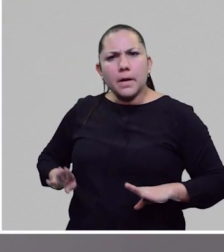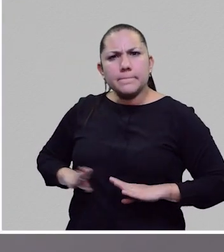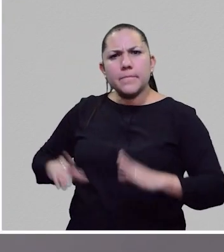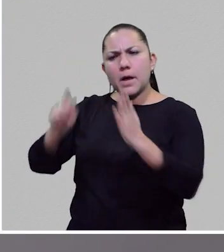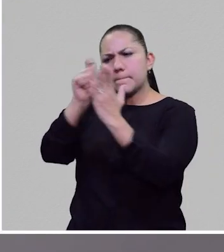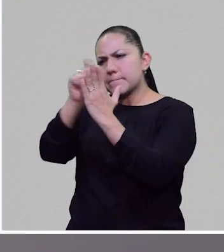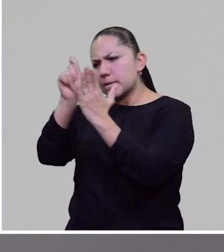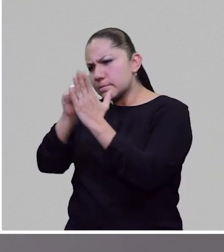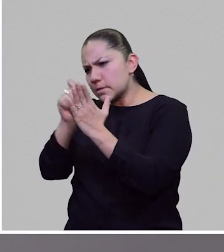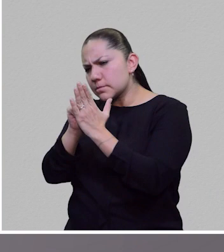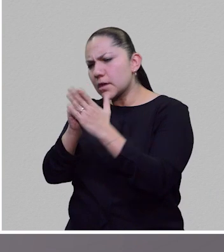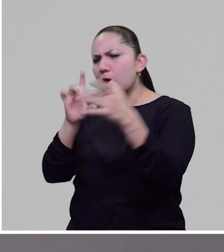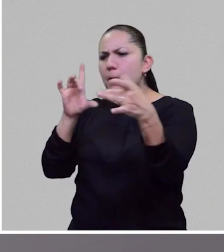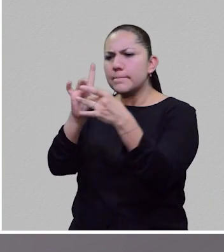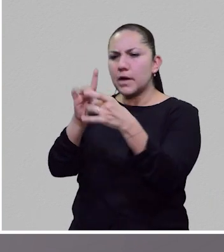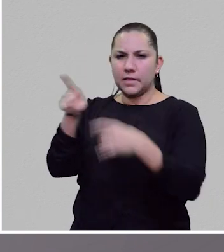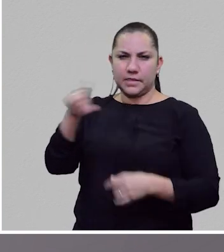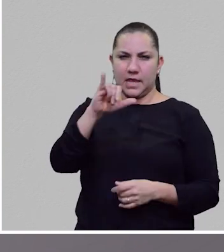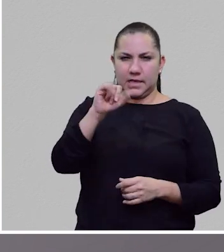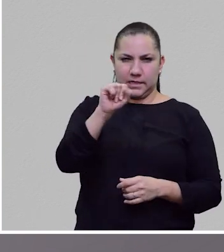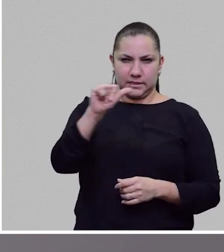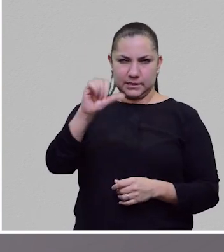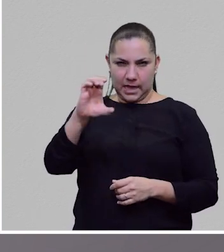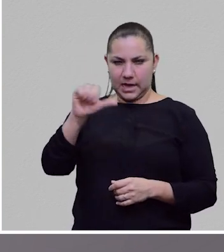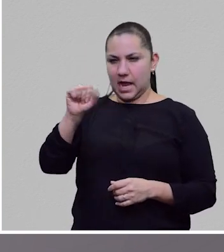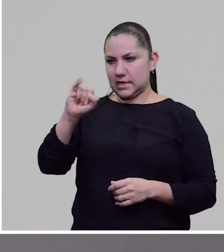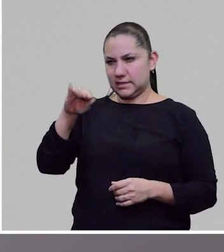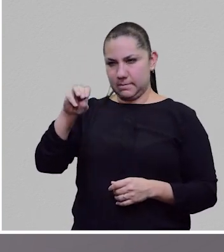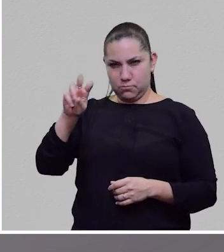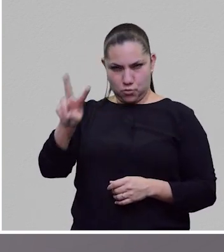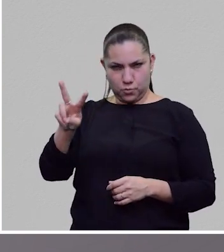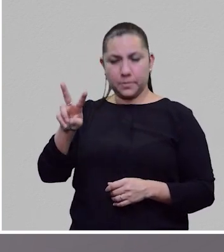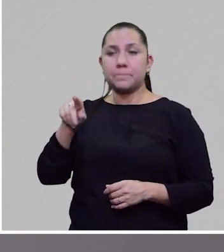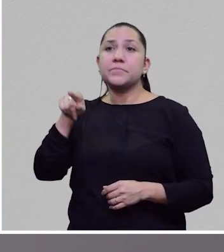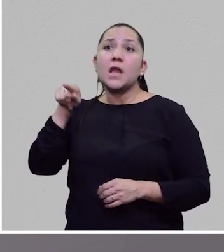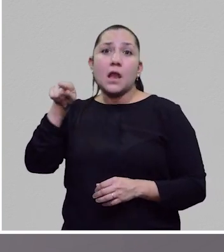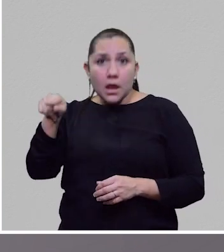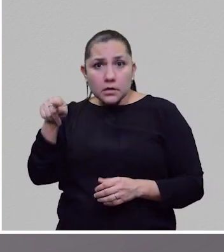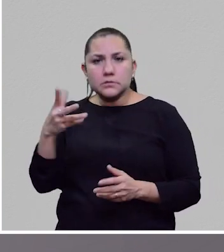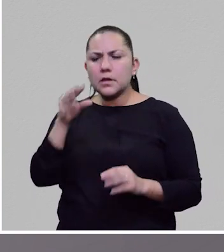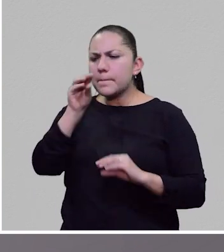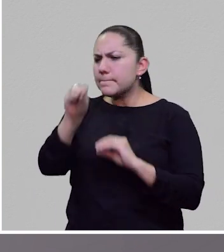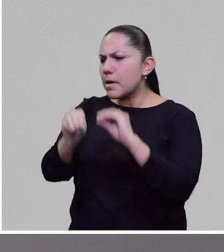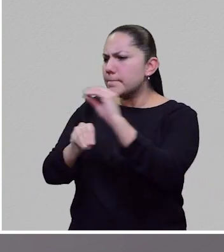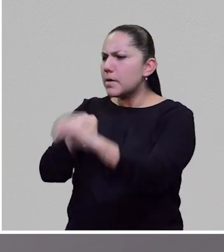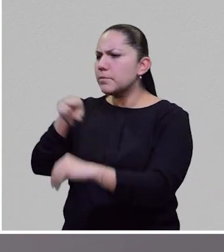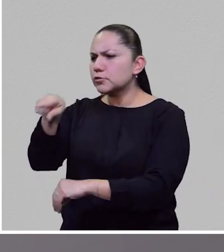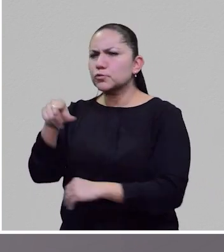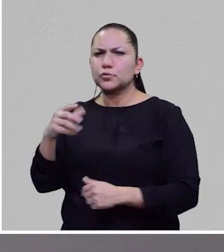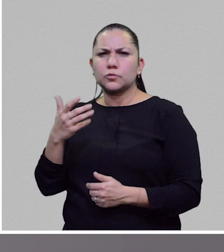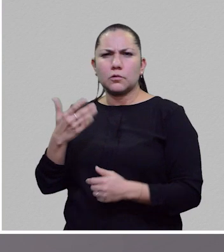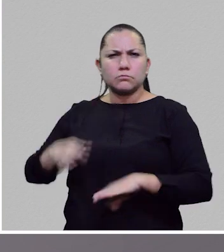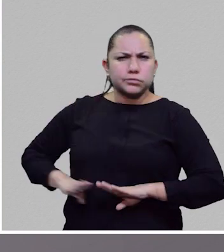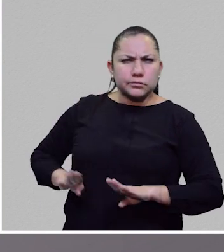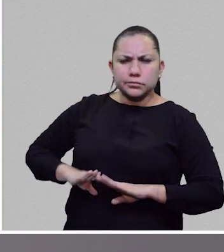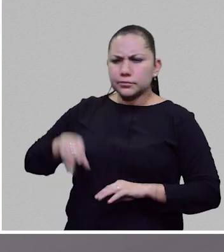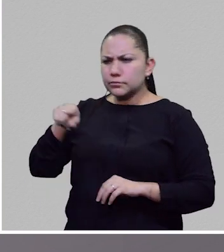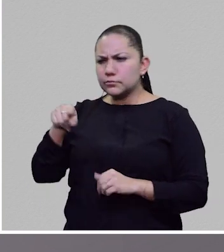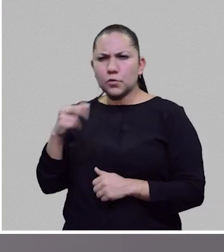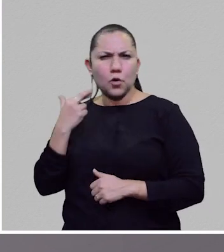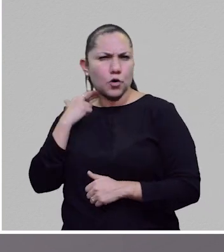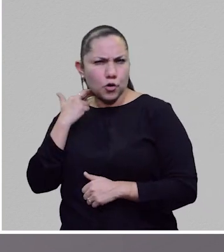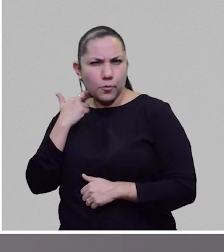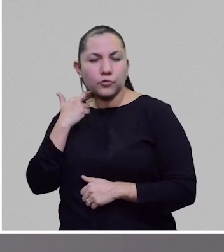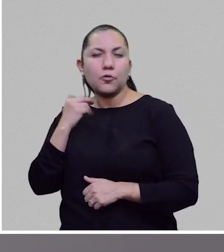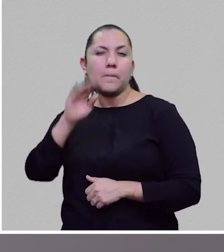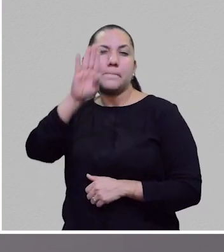Asimov, entonces todo se empieza ya a conectar. Los robots, él lo que plantea es unos robots